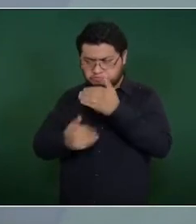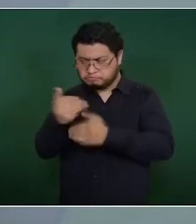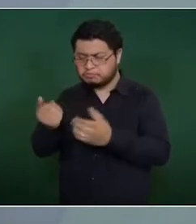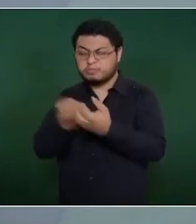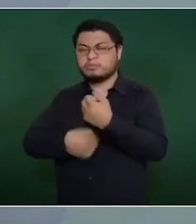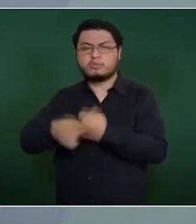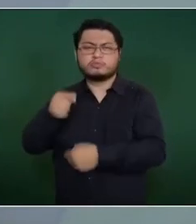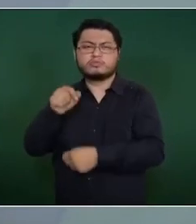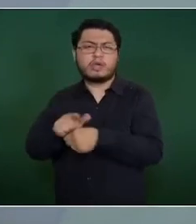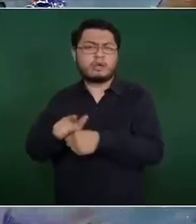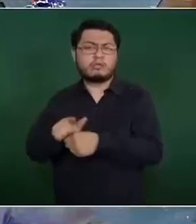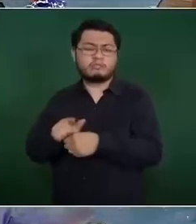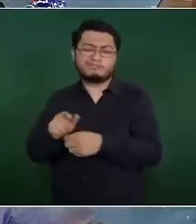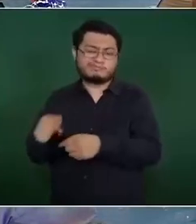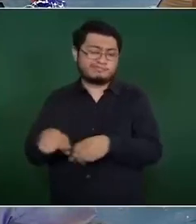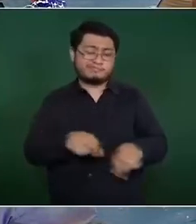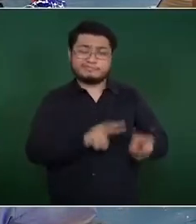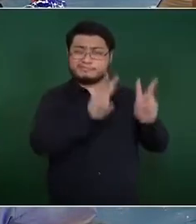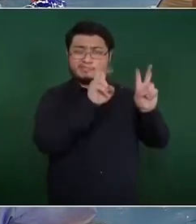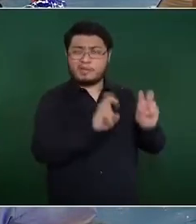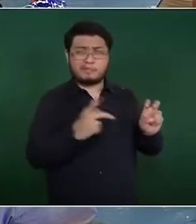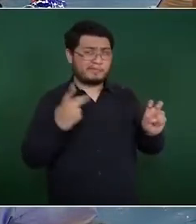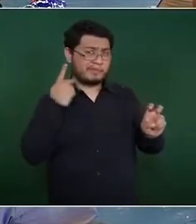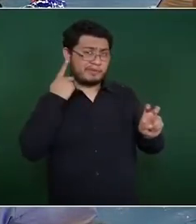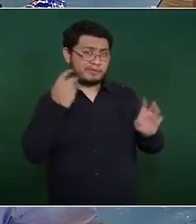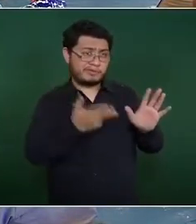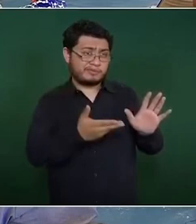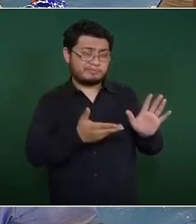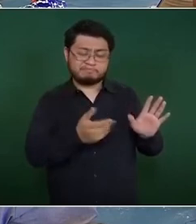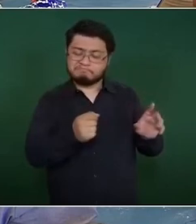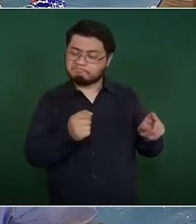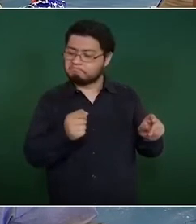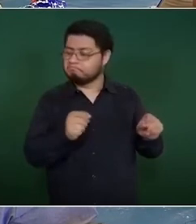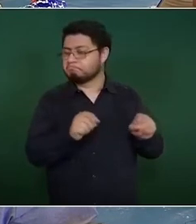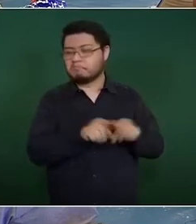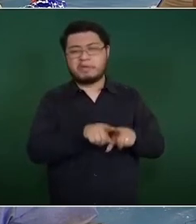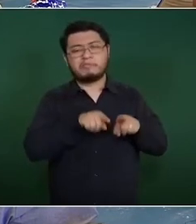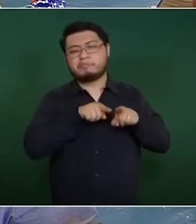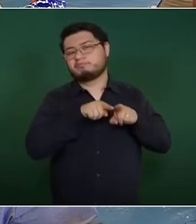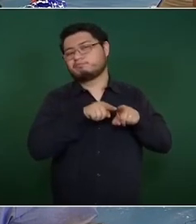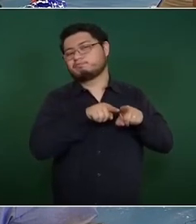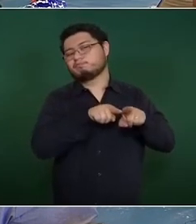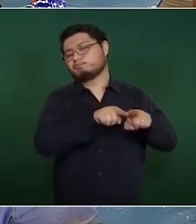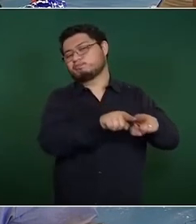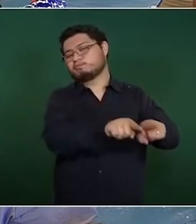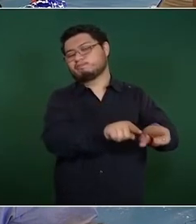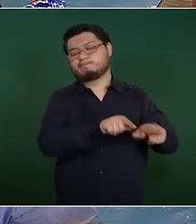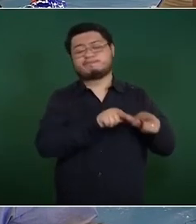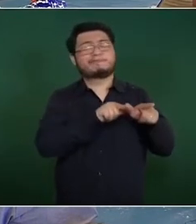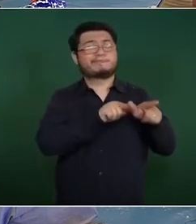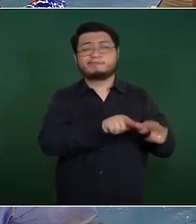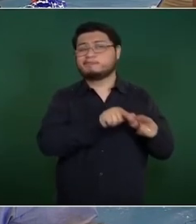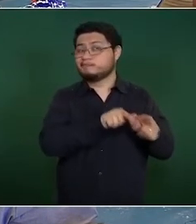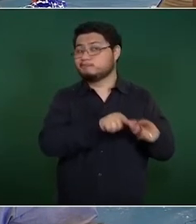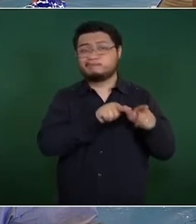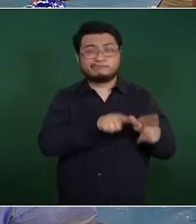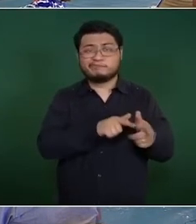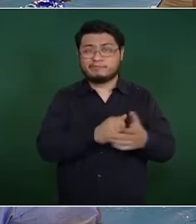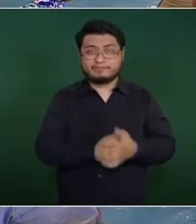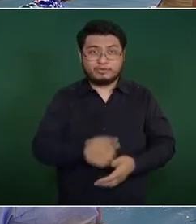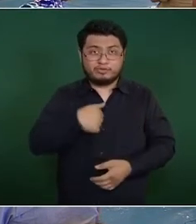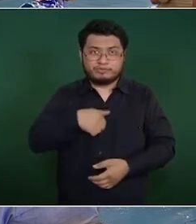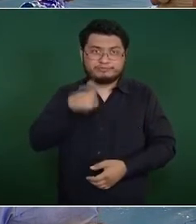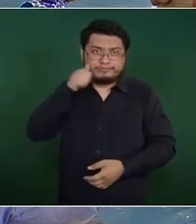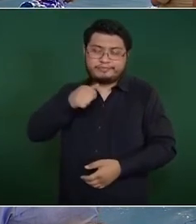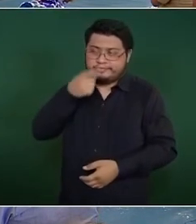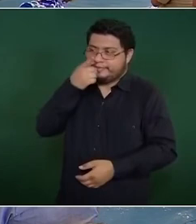en lo político, no hubo cambios. Siempre repito que don